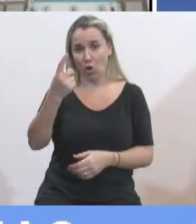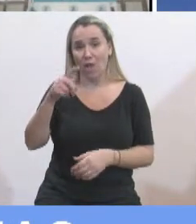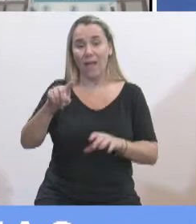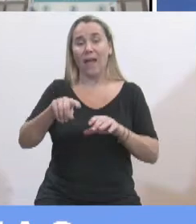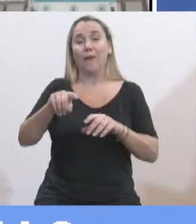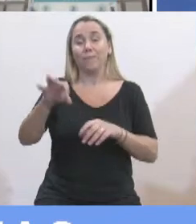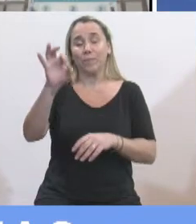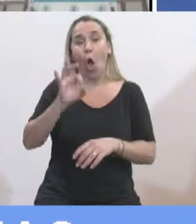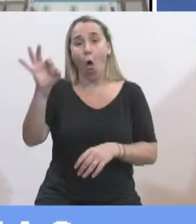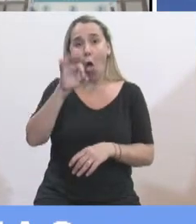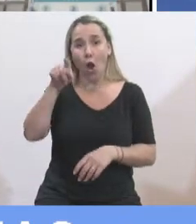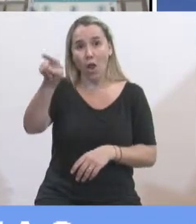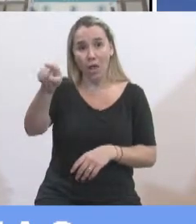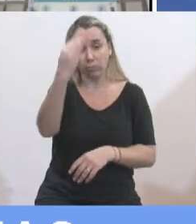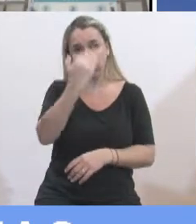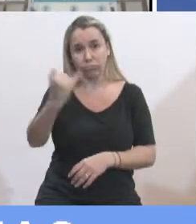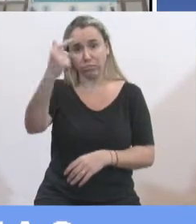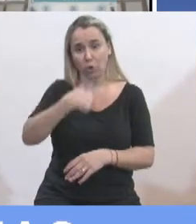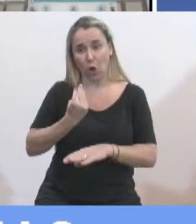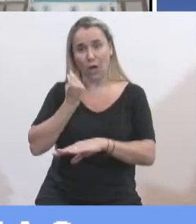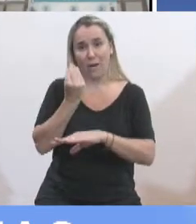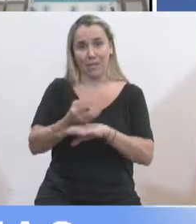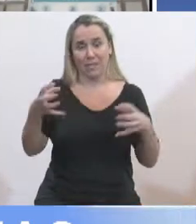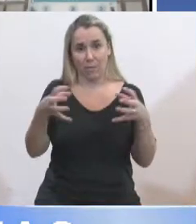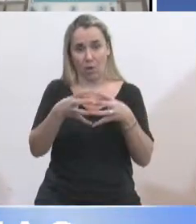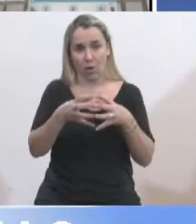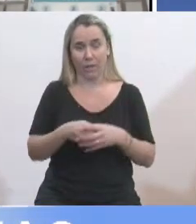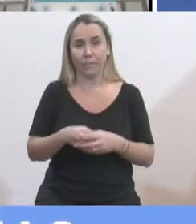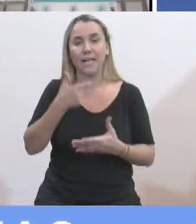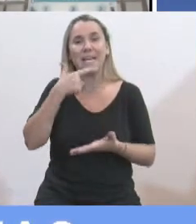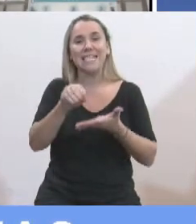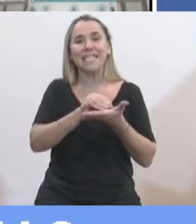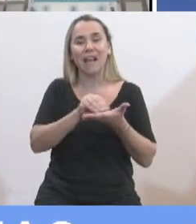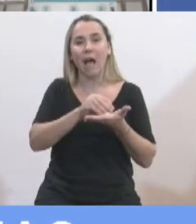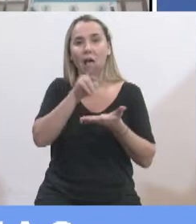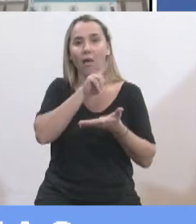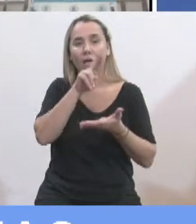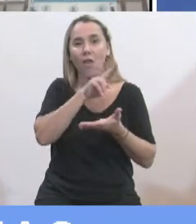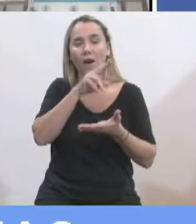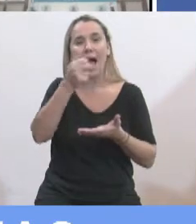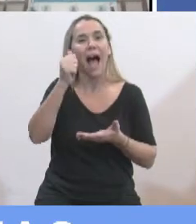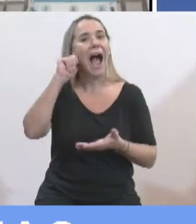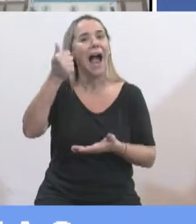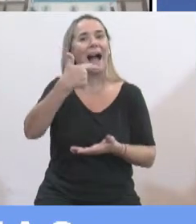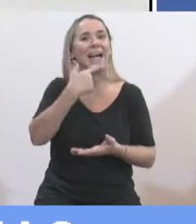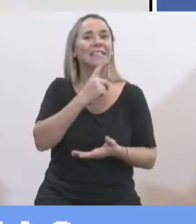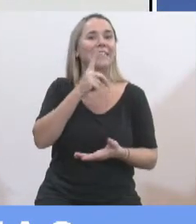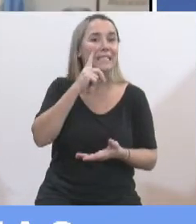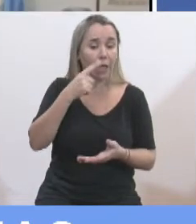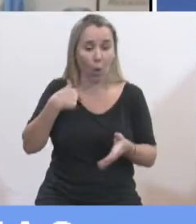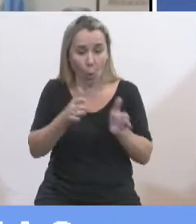y fuimos nosotros, en representación del bloque, la senadora Anabel Fernández de Castillo, fuimos,